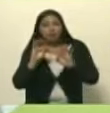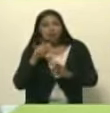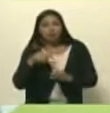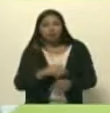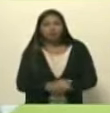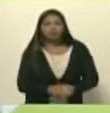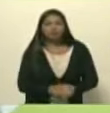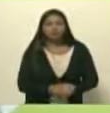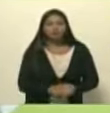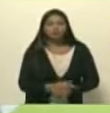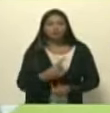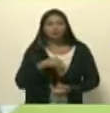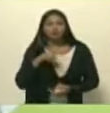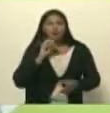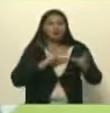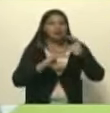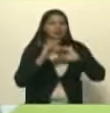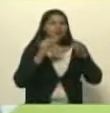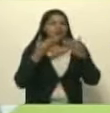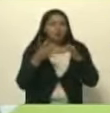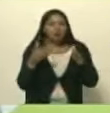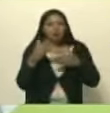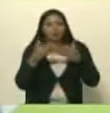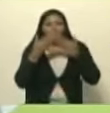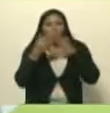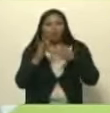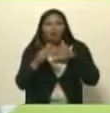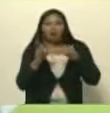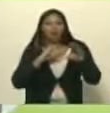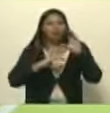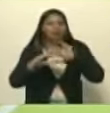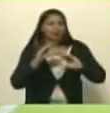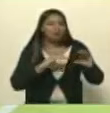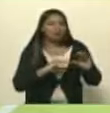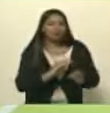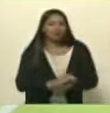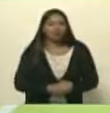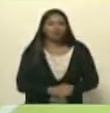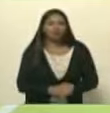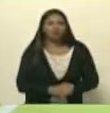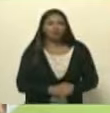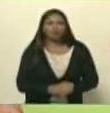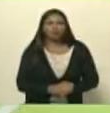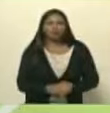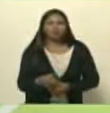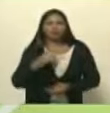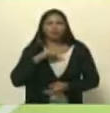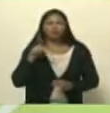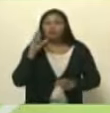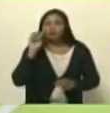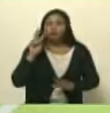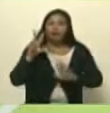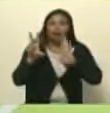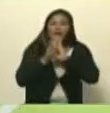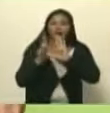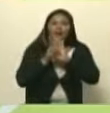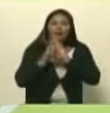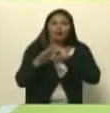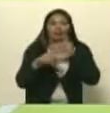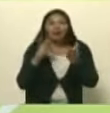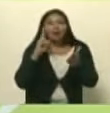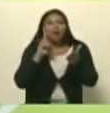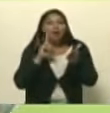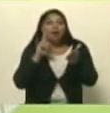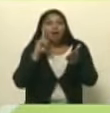medios de comunicación populares públicos comunitarios incluso porque había leyes leyes aprobadas